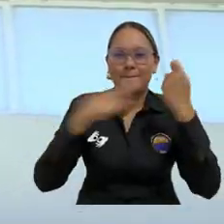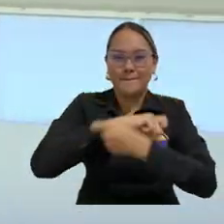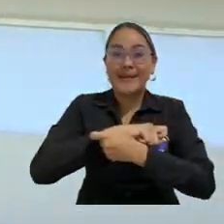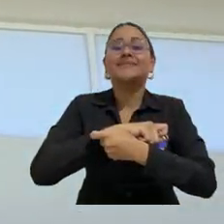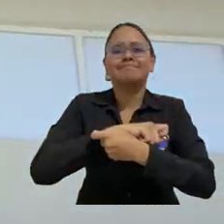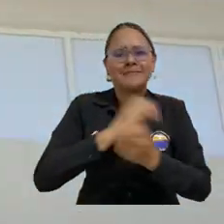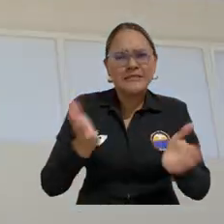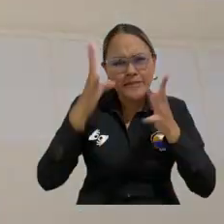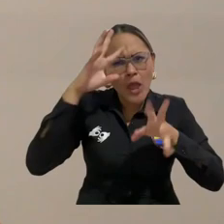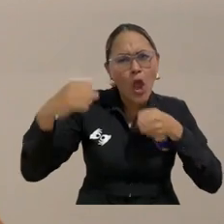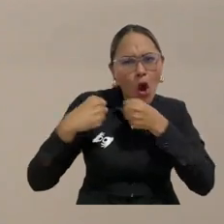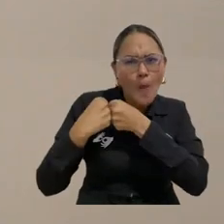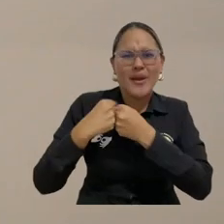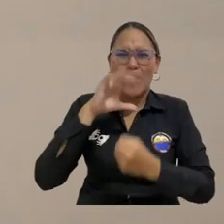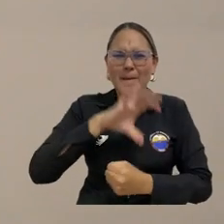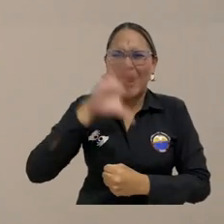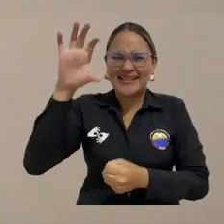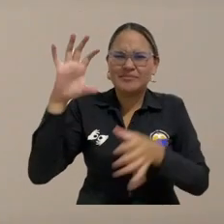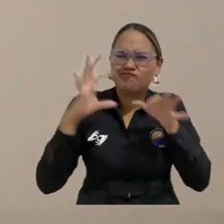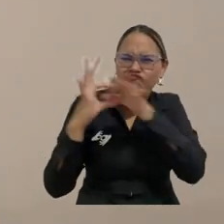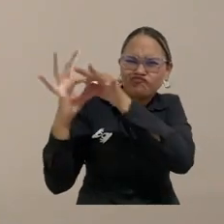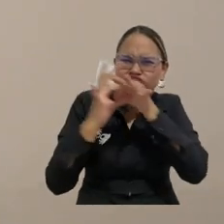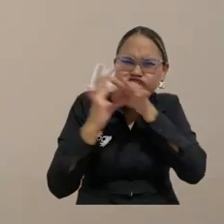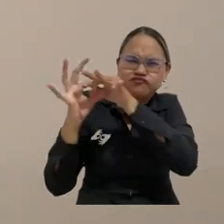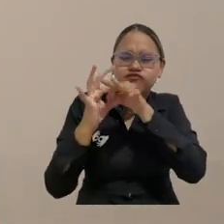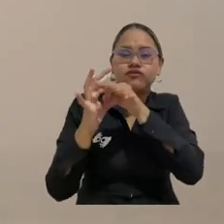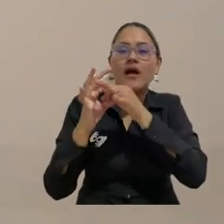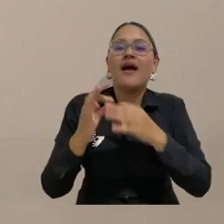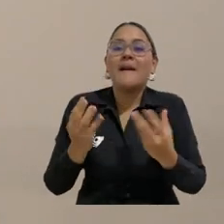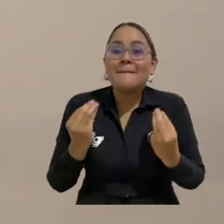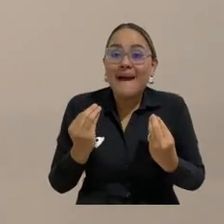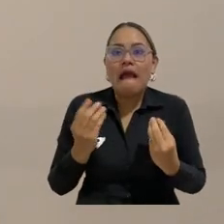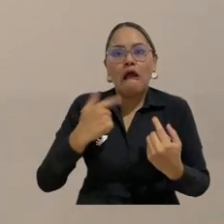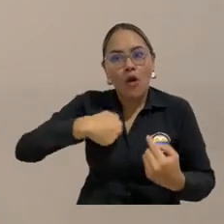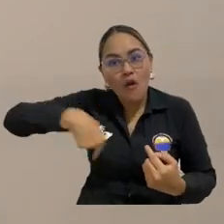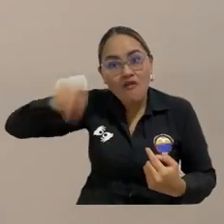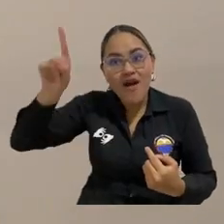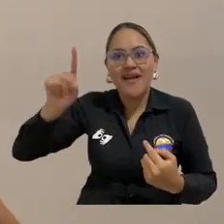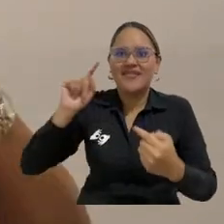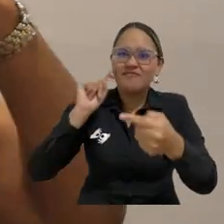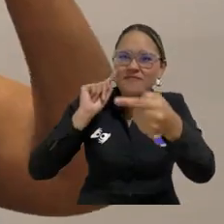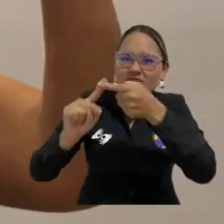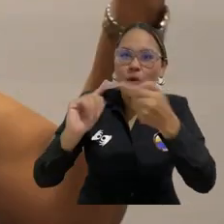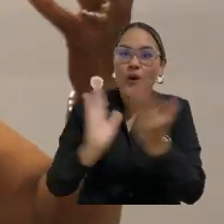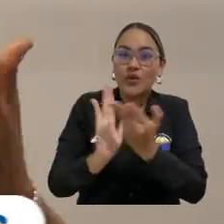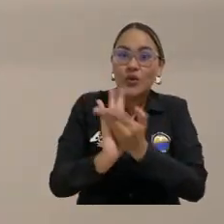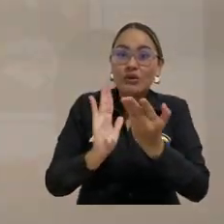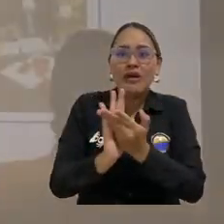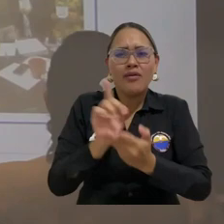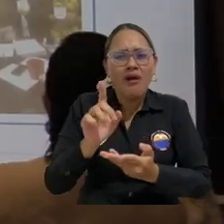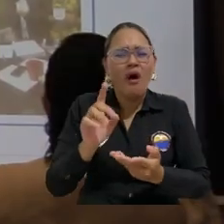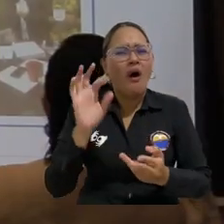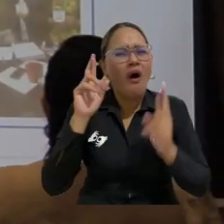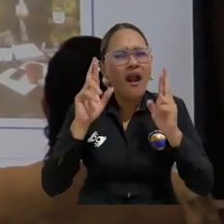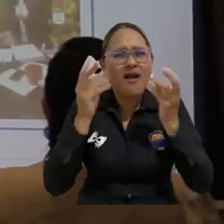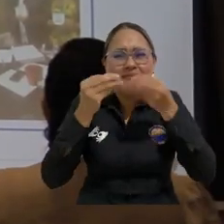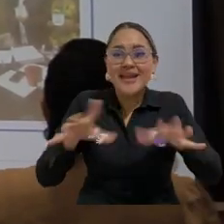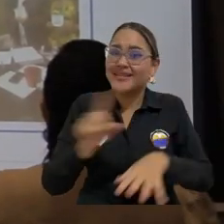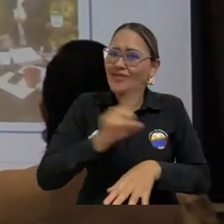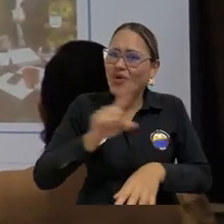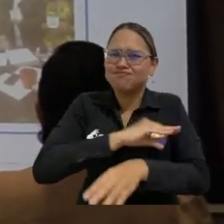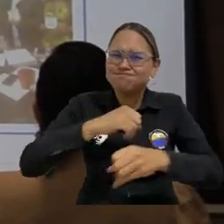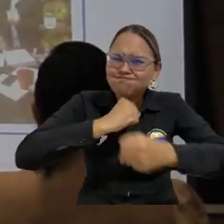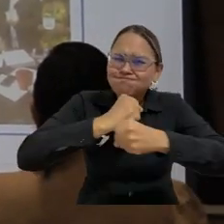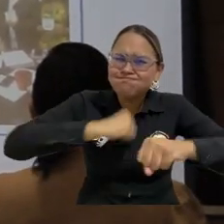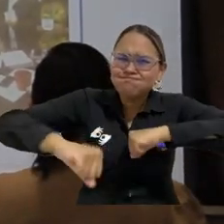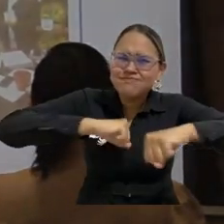comunidad. El entrelace o convenios con otros países referente a mandarnos a nosotros a hacer una pasantía, no se debe perder